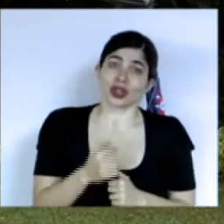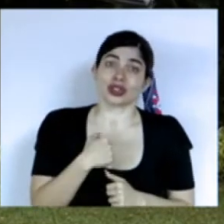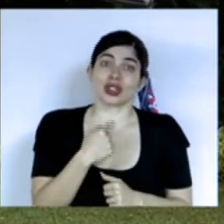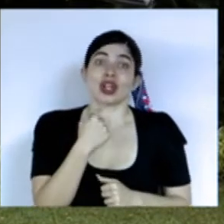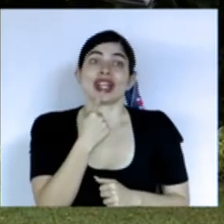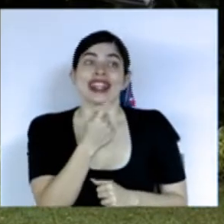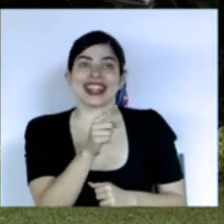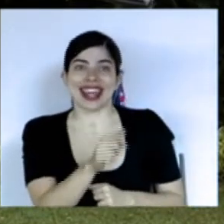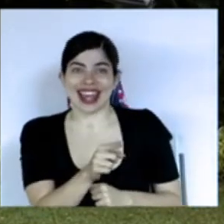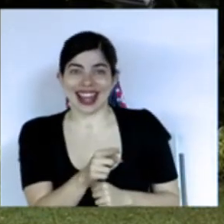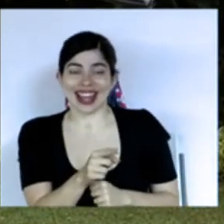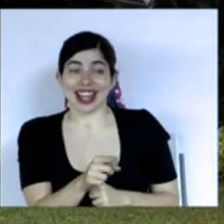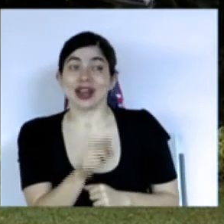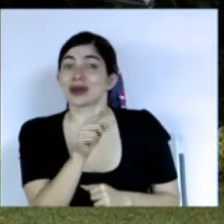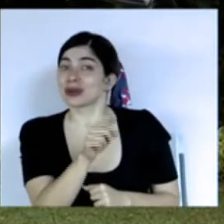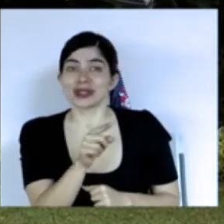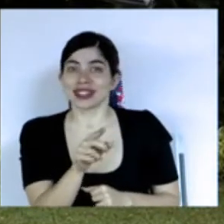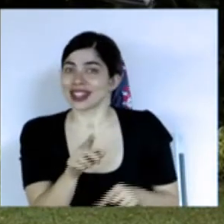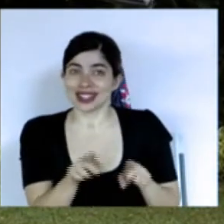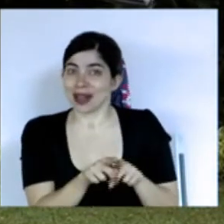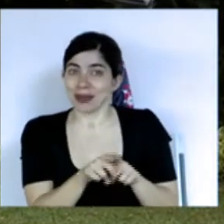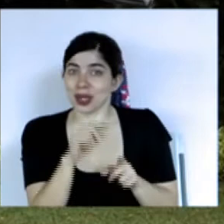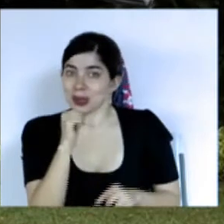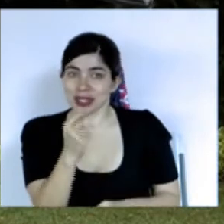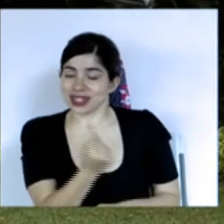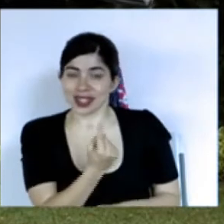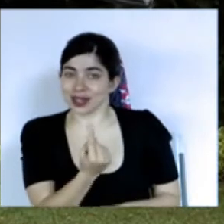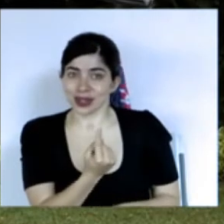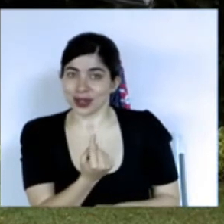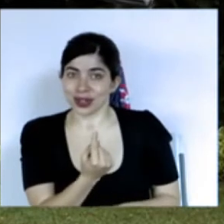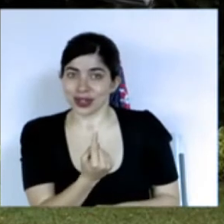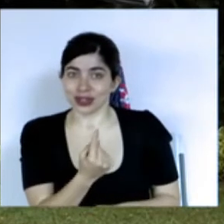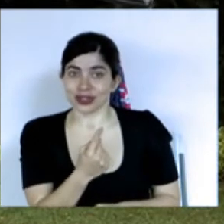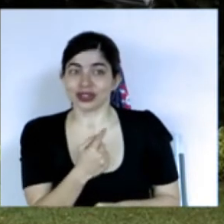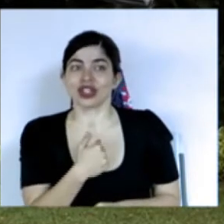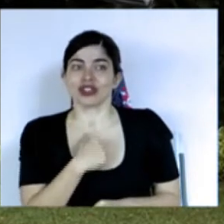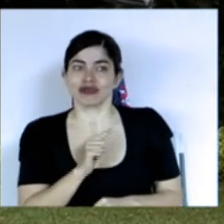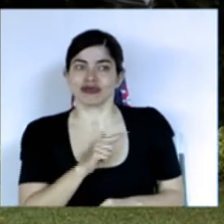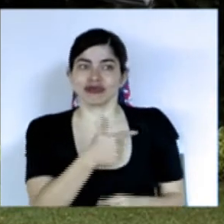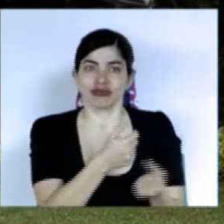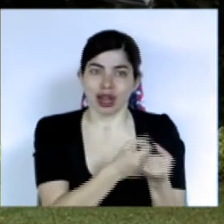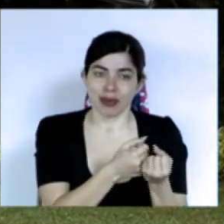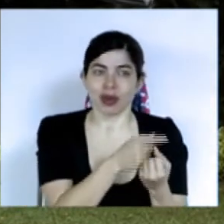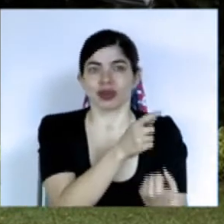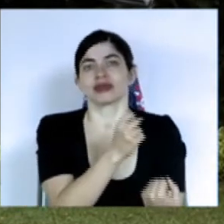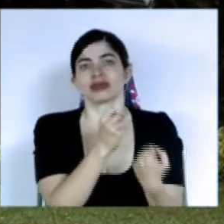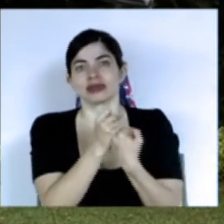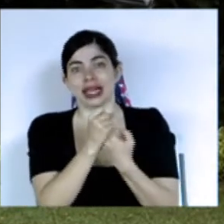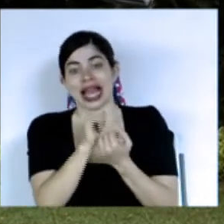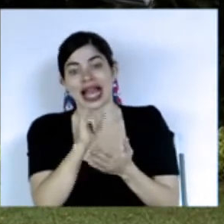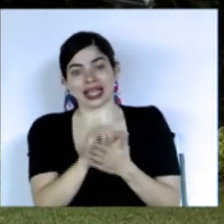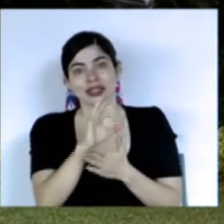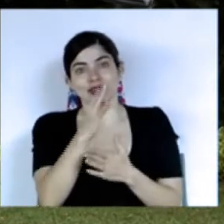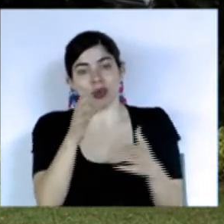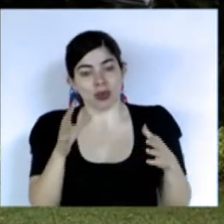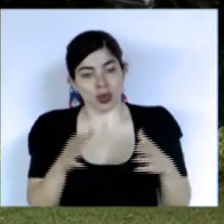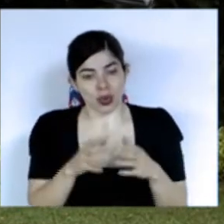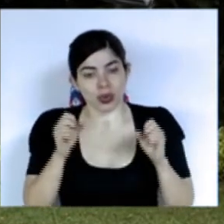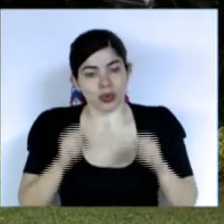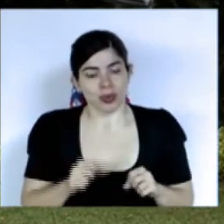le dije a él ustedes tampoco están solos nos tenemos los unos a los otros y esa es la forma de salir adelante